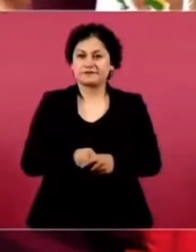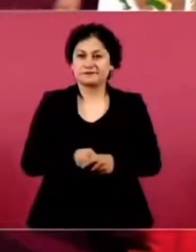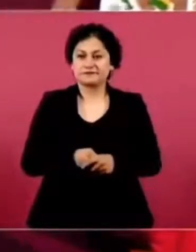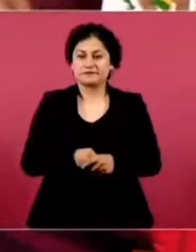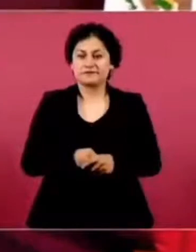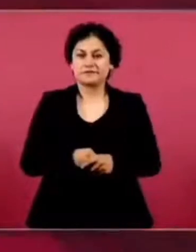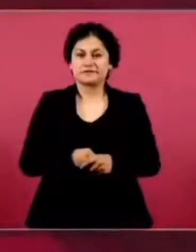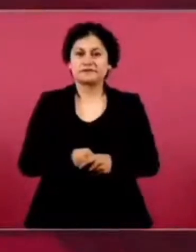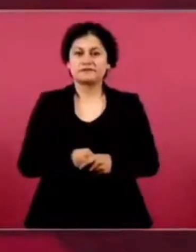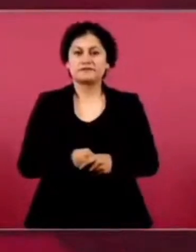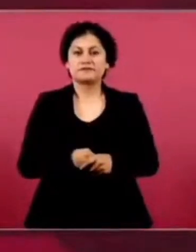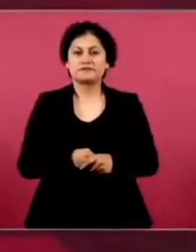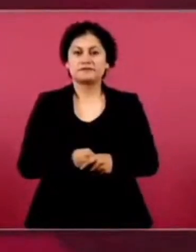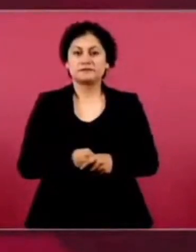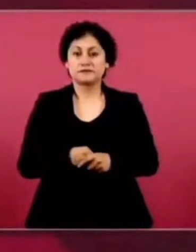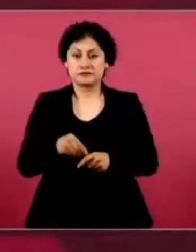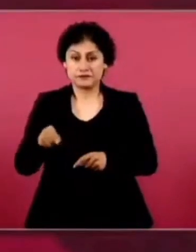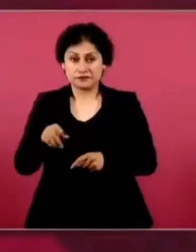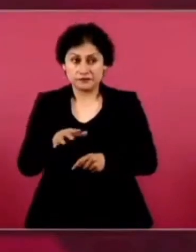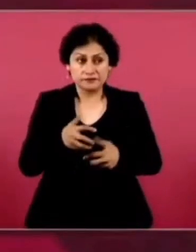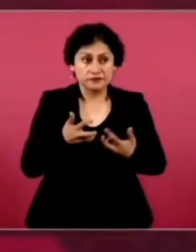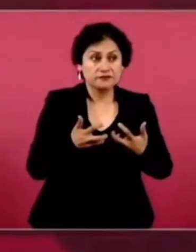Con los sentimientos del pueblo.